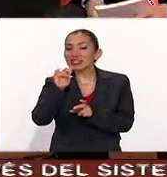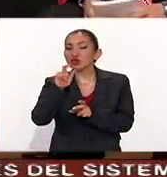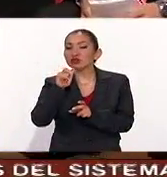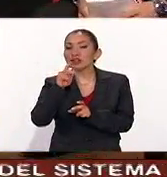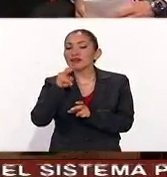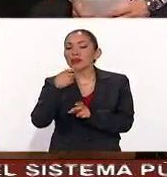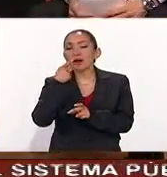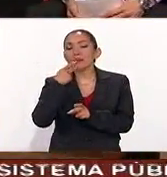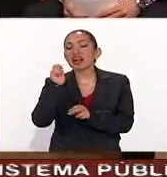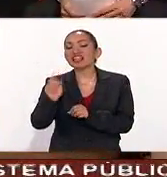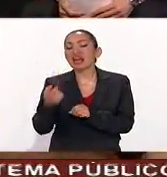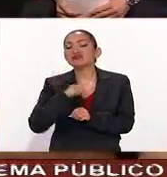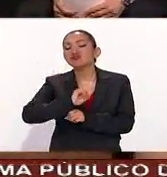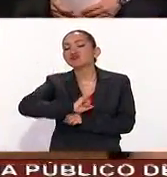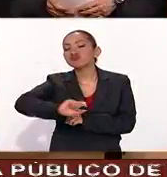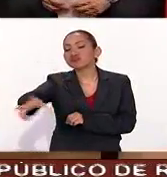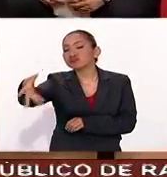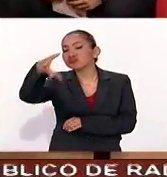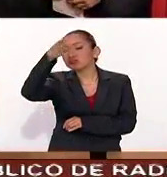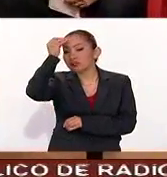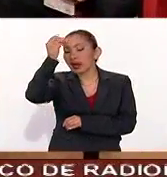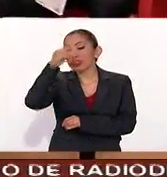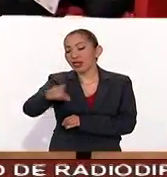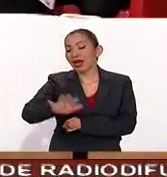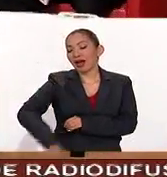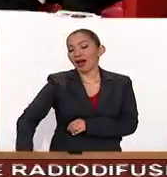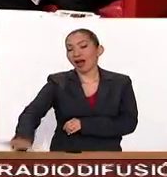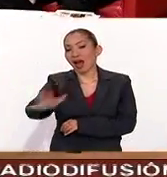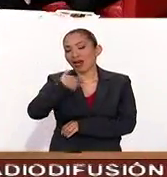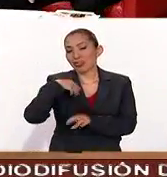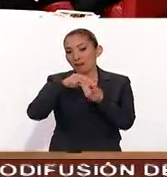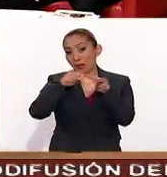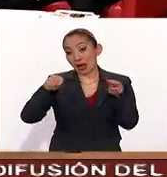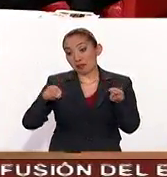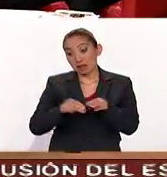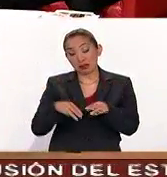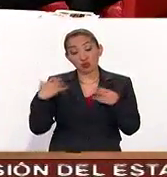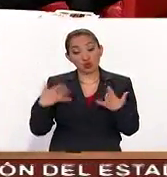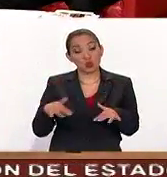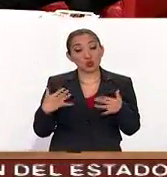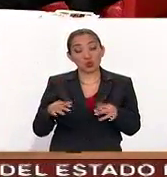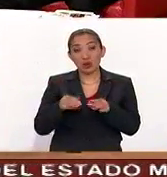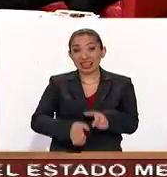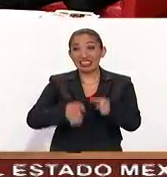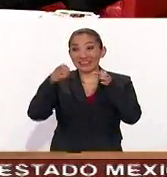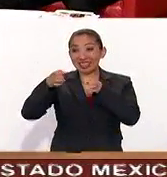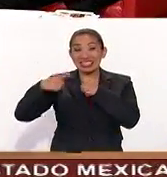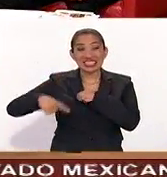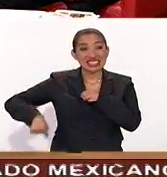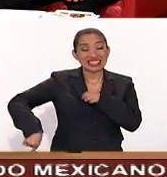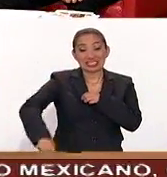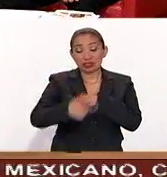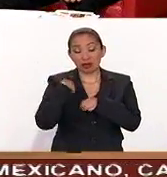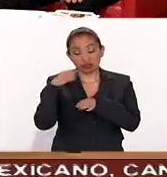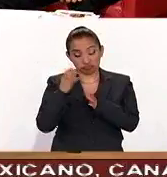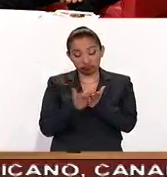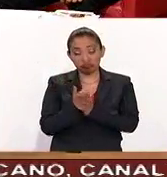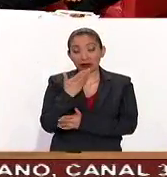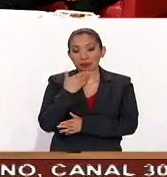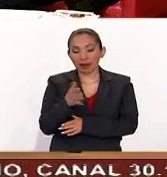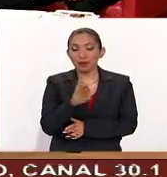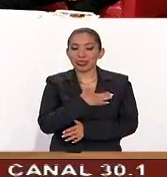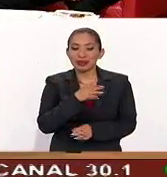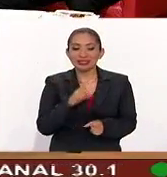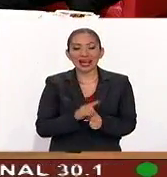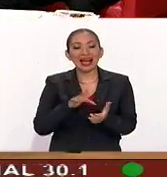que es el proceso de profesionalización del sector inmobiliario que debe ser toda una estrategia muy interesante, Pedro. Muy buenos días. Muchas